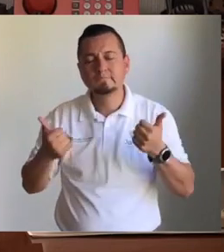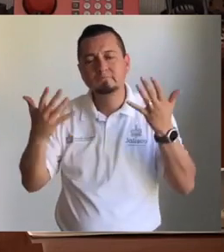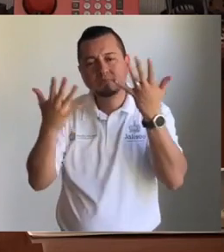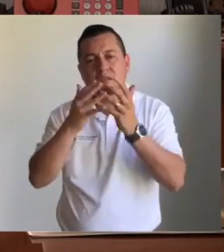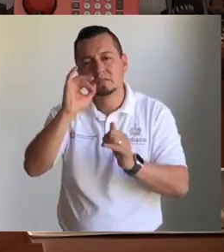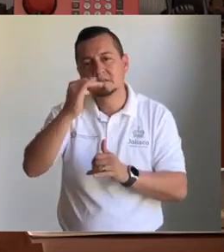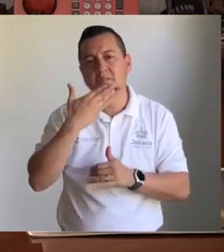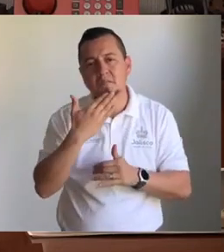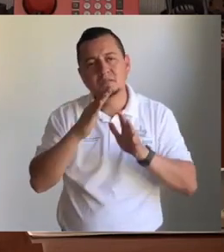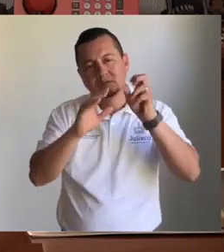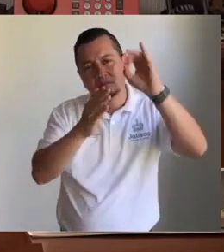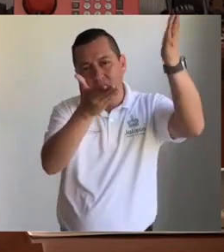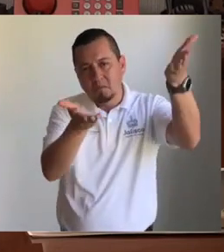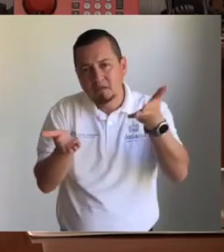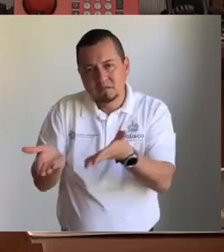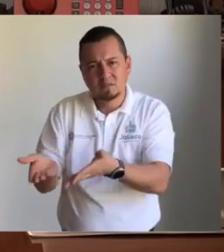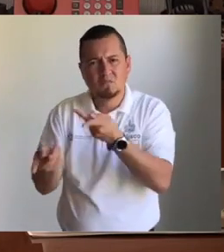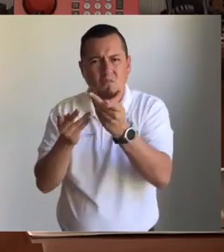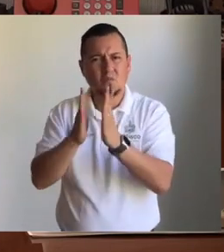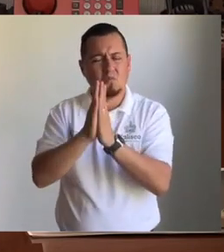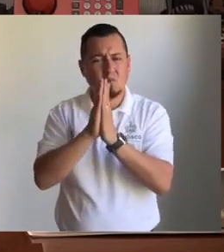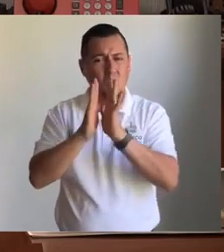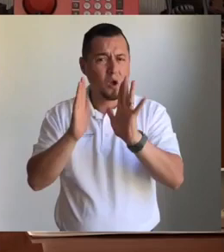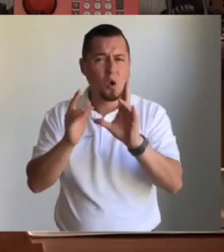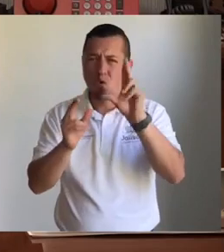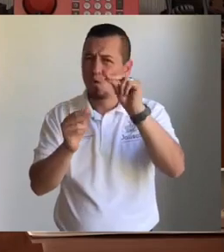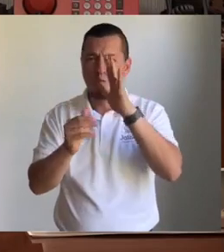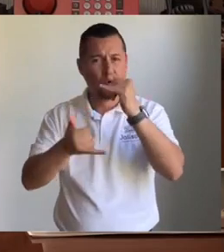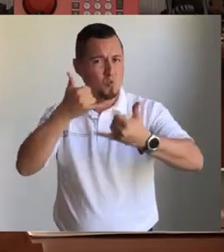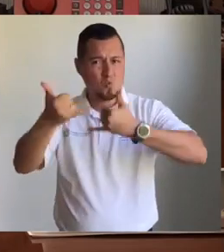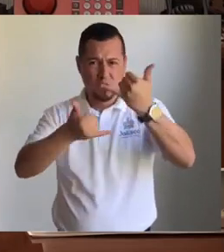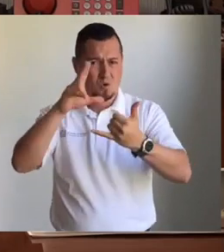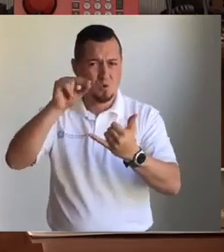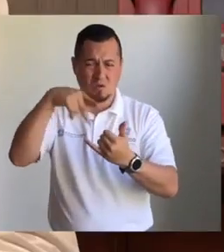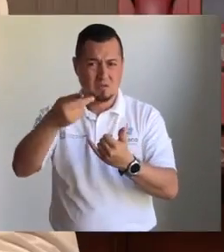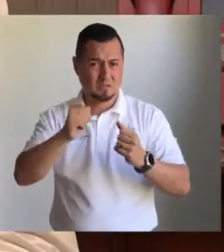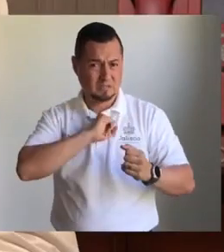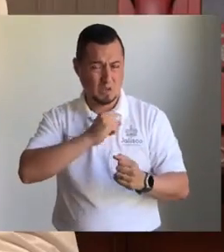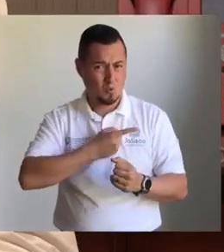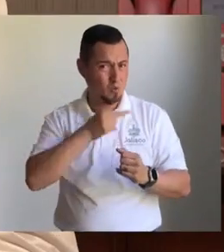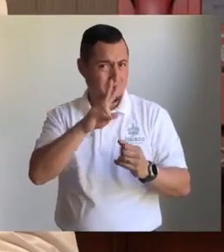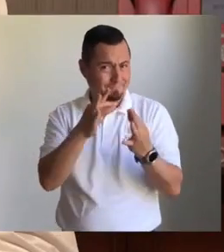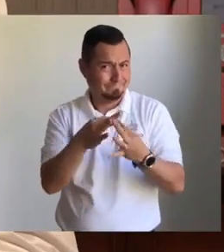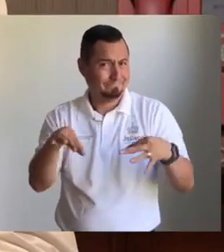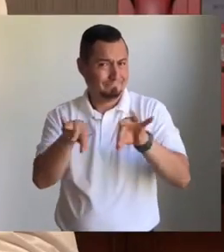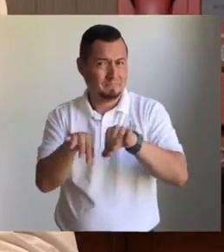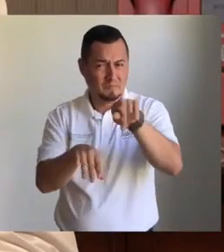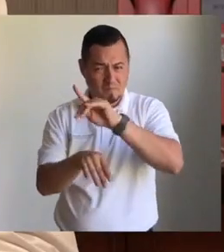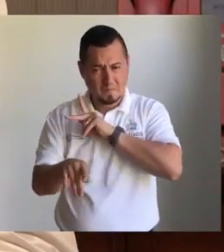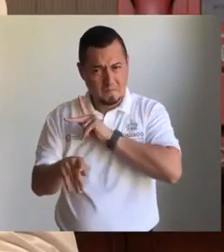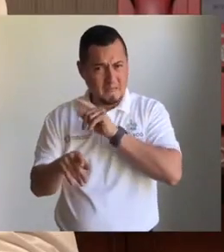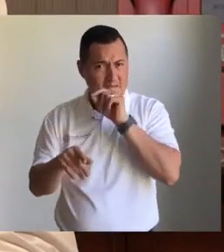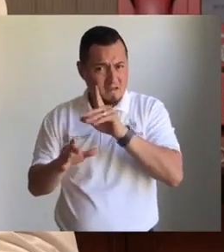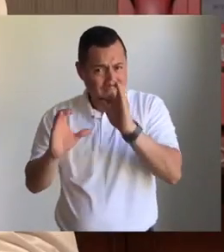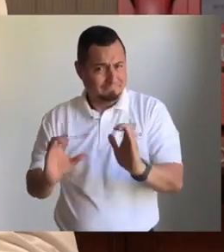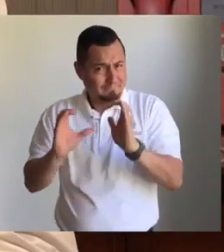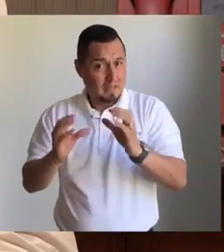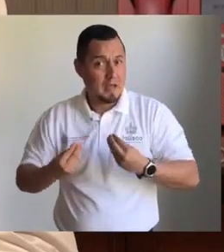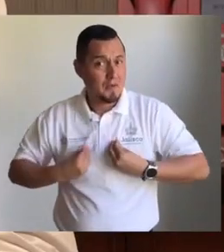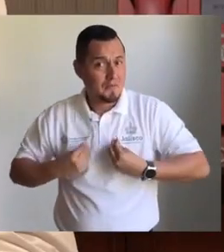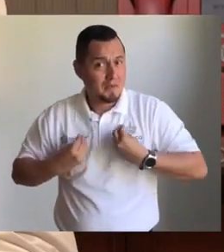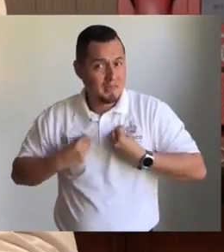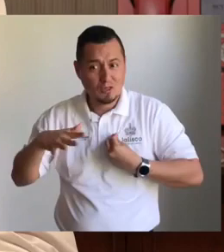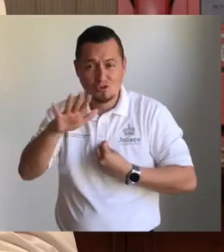nunca que haya voluntad y disposición al diálogo y entender que hay cosas con las que no se puede jugar. Reitero el compromiso que he expresado de que en Jalisco estamos